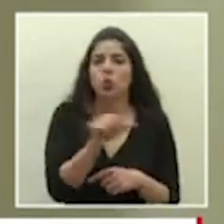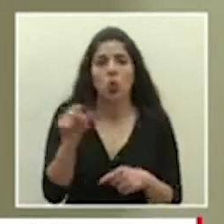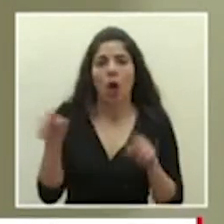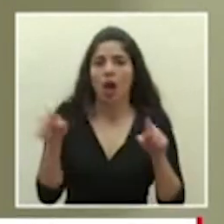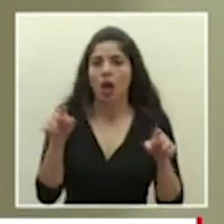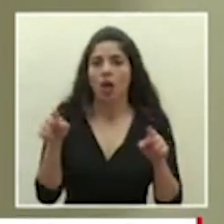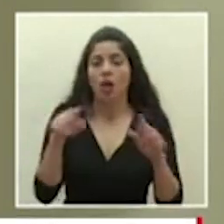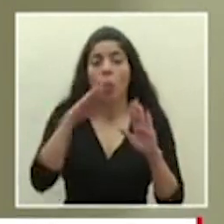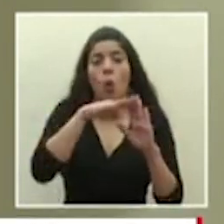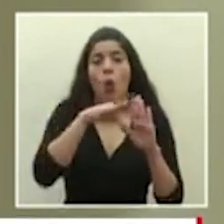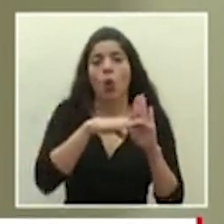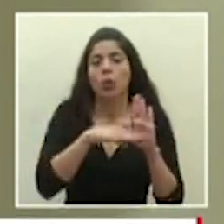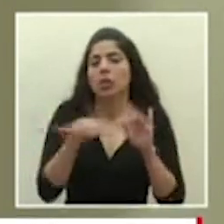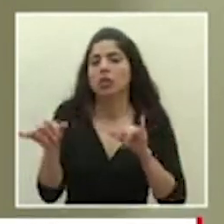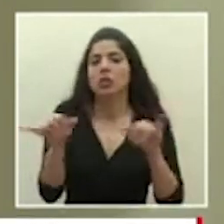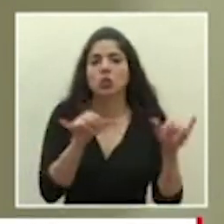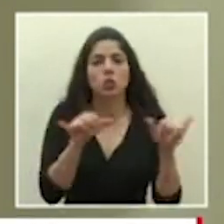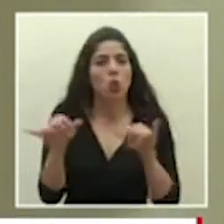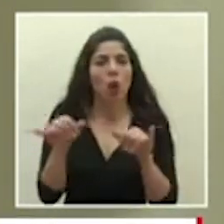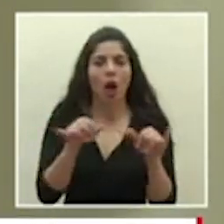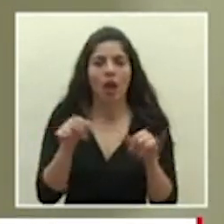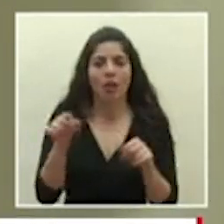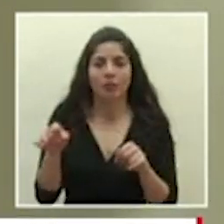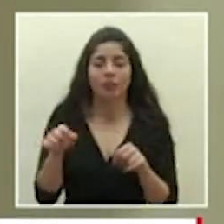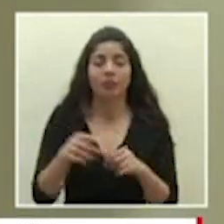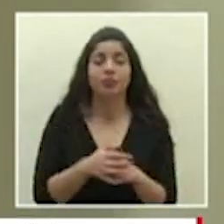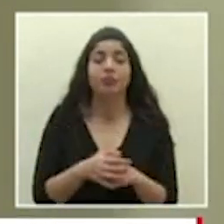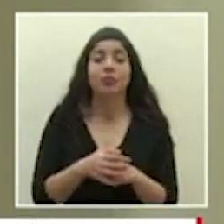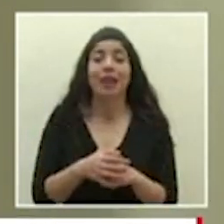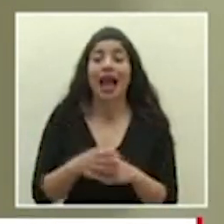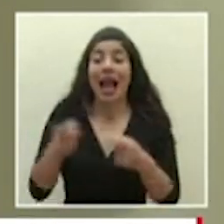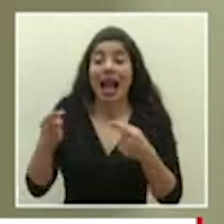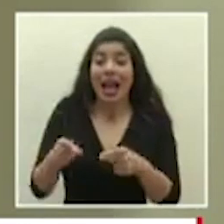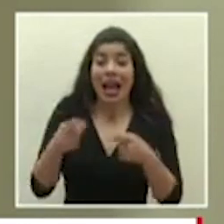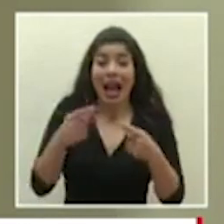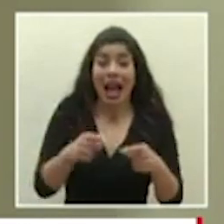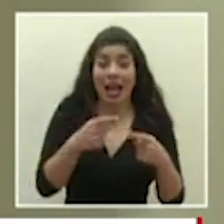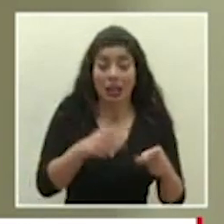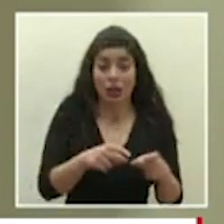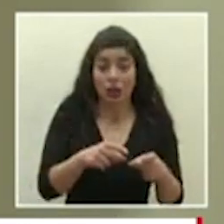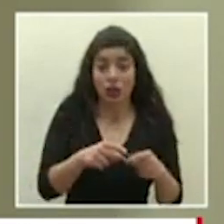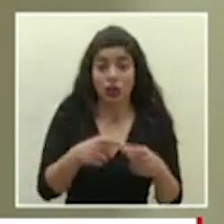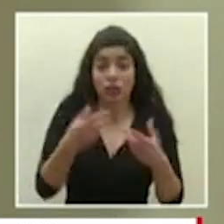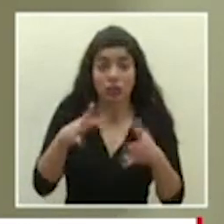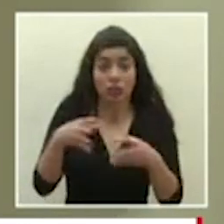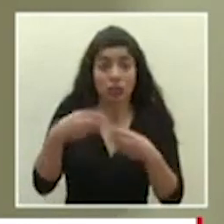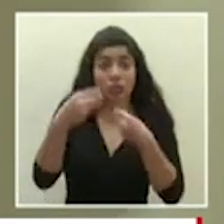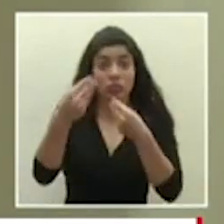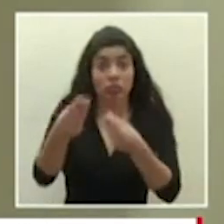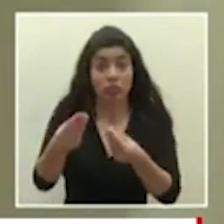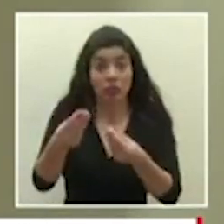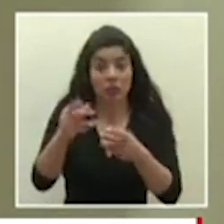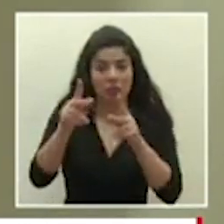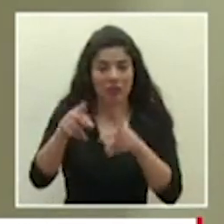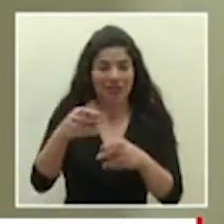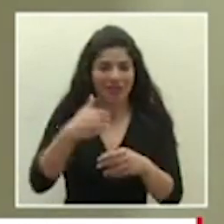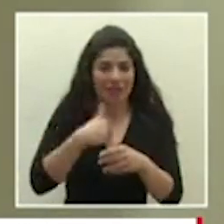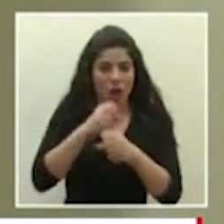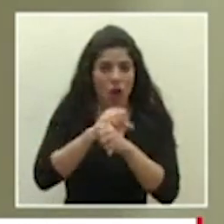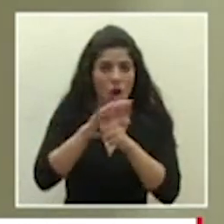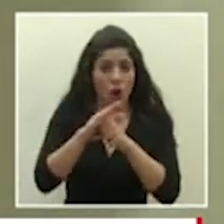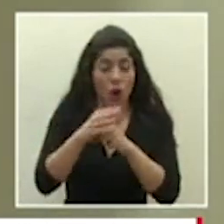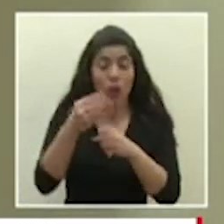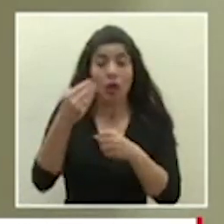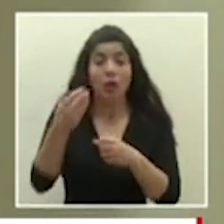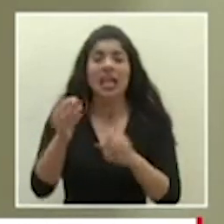orden de importancia en verdad en ninguno de los casos de los que se les ha aplicado a los pacientes COVID-19 se ha